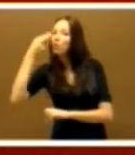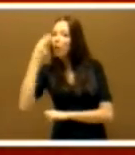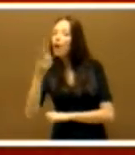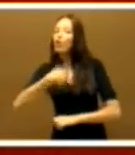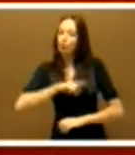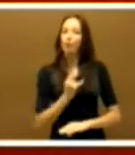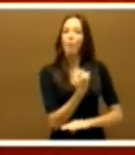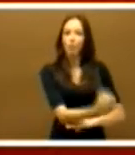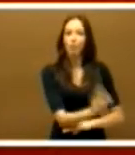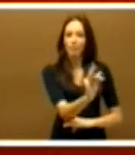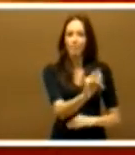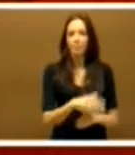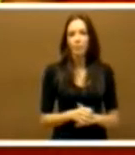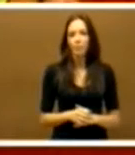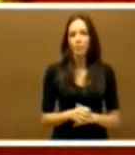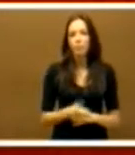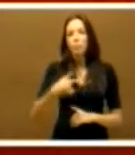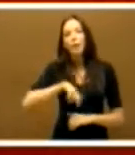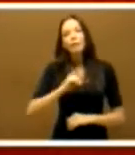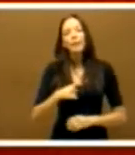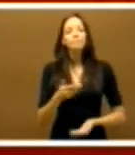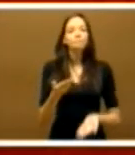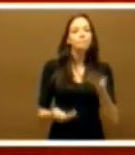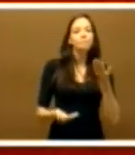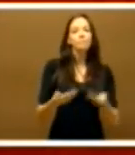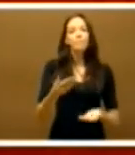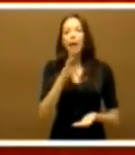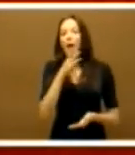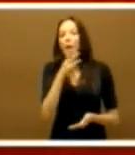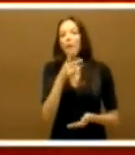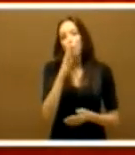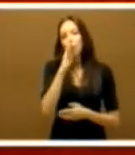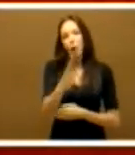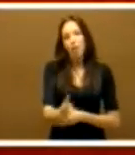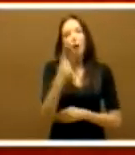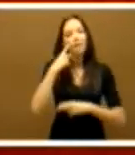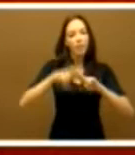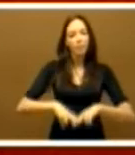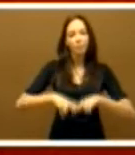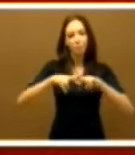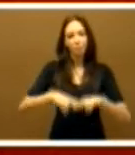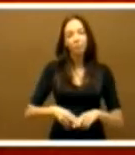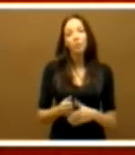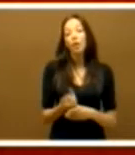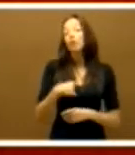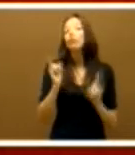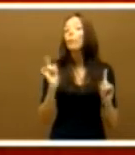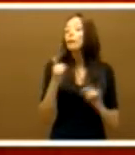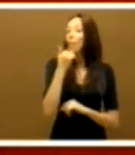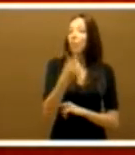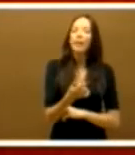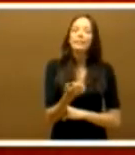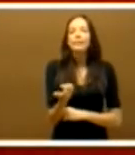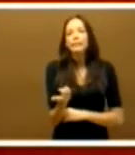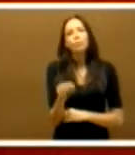también nos examinamos dentro de cuatro años. Estamos en época de exámenes, de oposiciones, hay muchos que están pasando por ahí. Y solamente quiero decir que sería